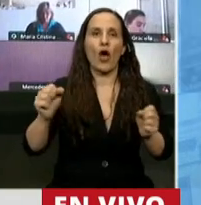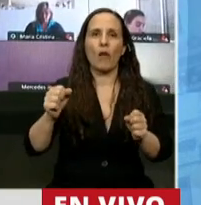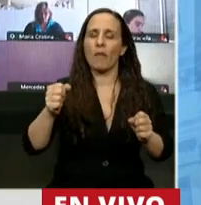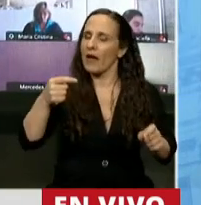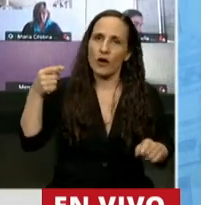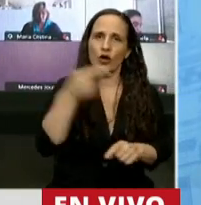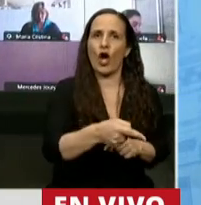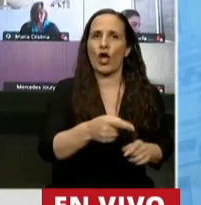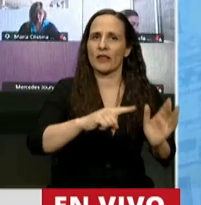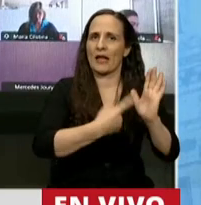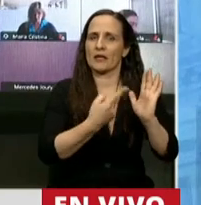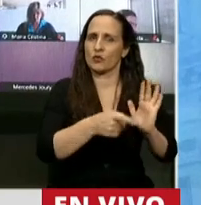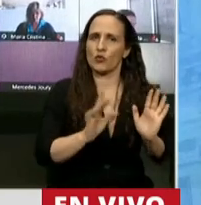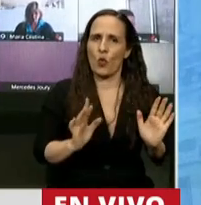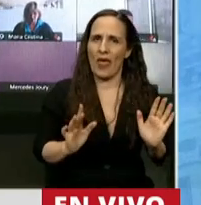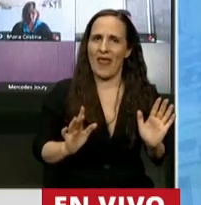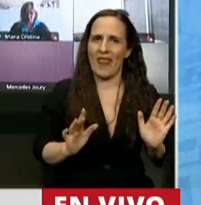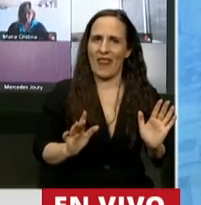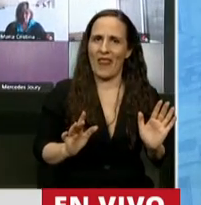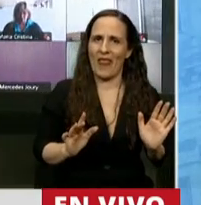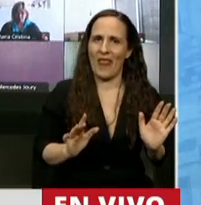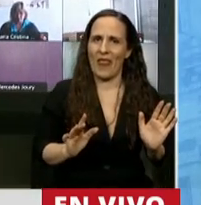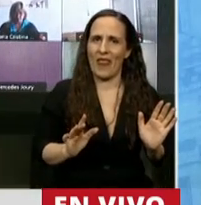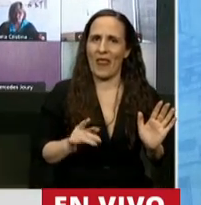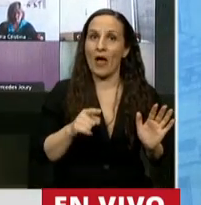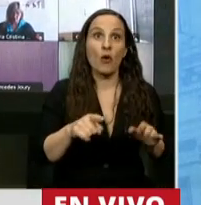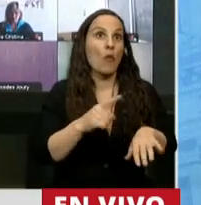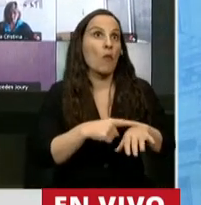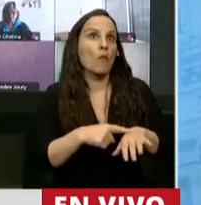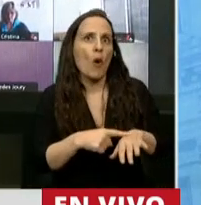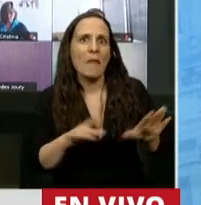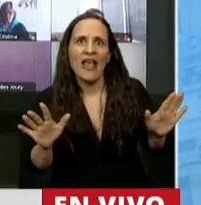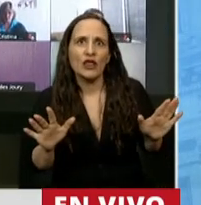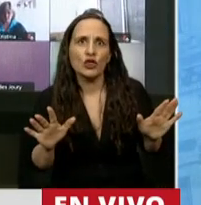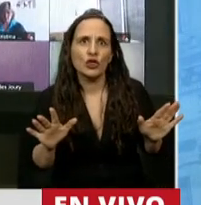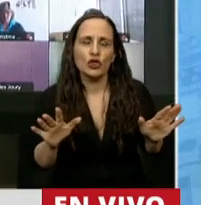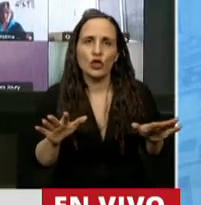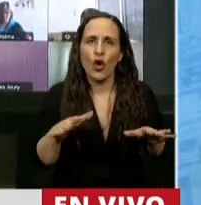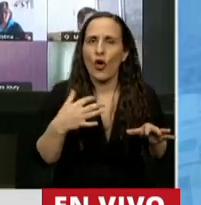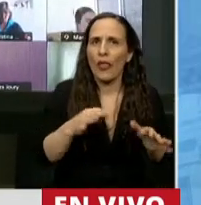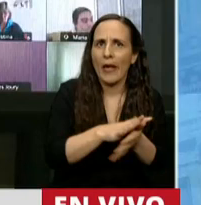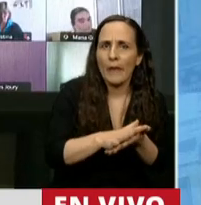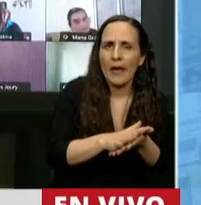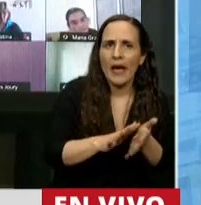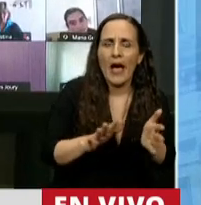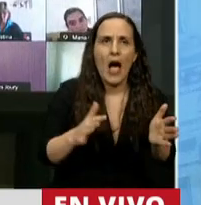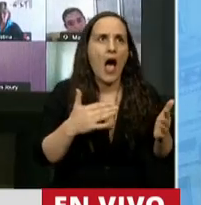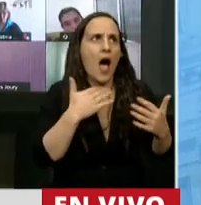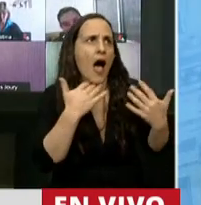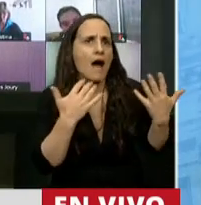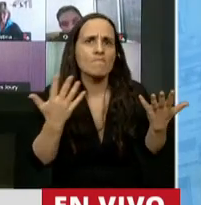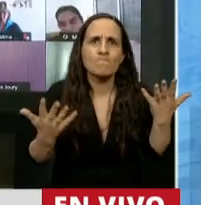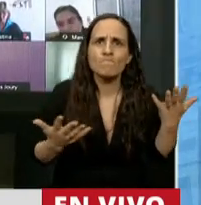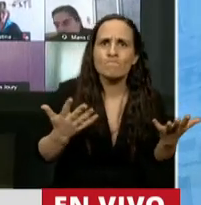de Buenos Aires como una decisión muy de coyuntura, muy del momento, muy de que no sabía qué